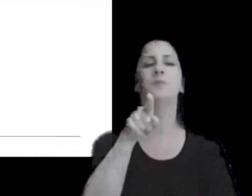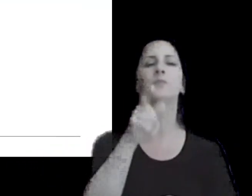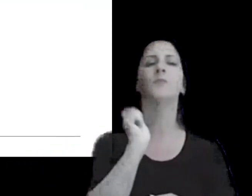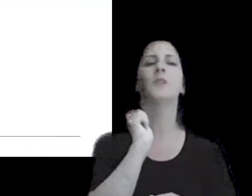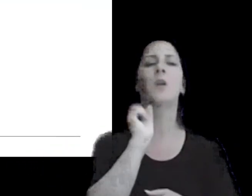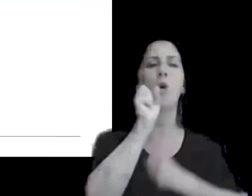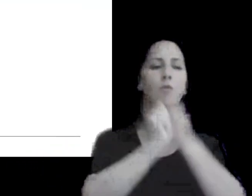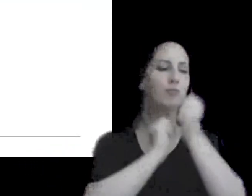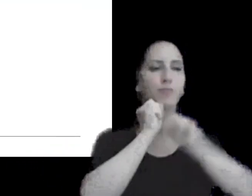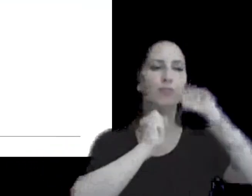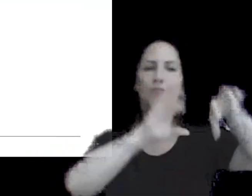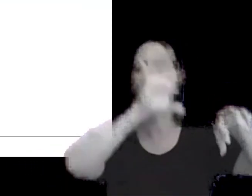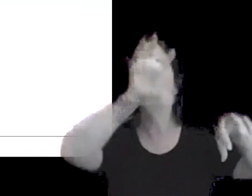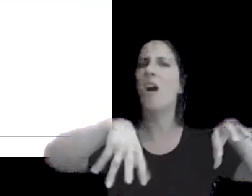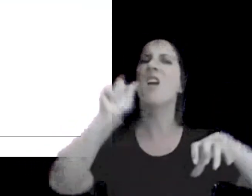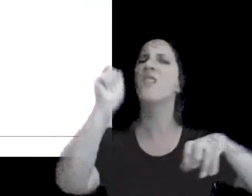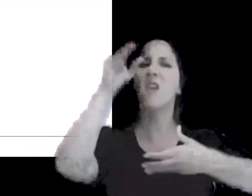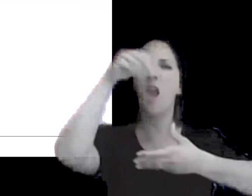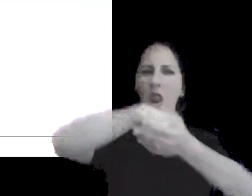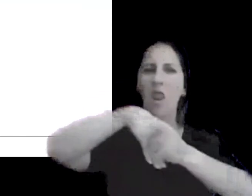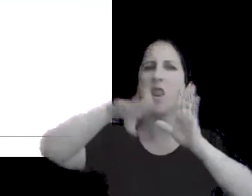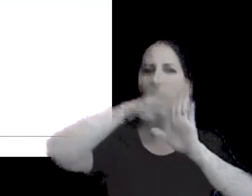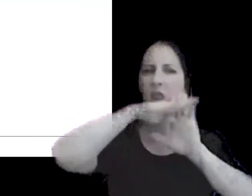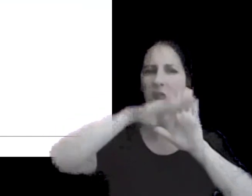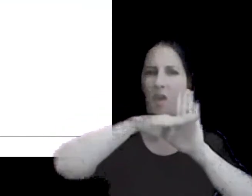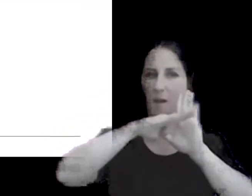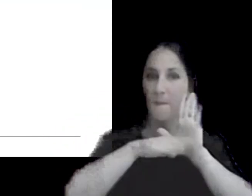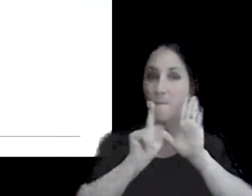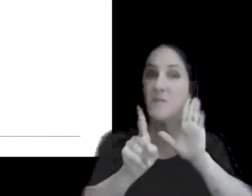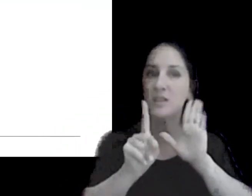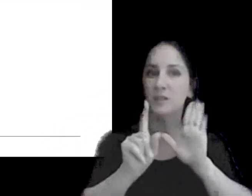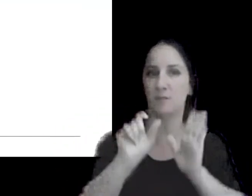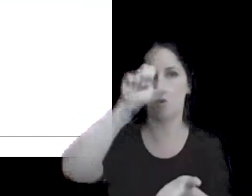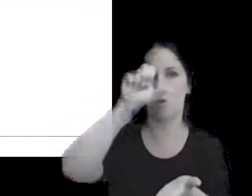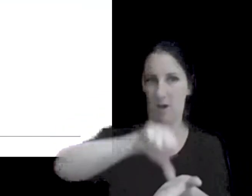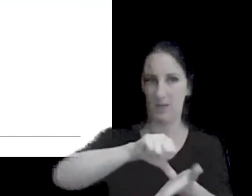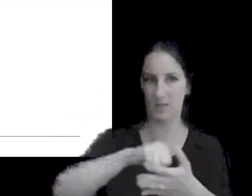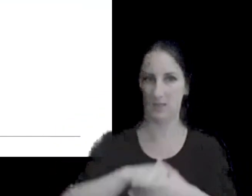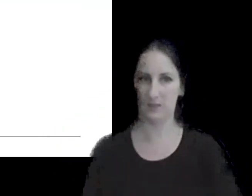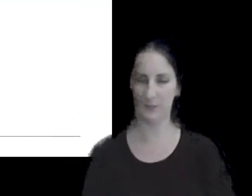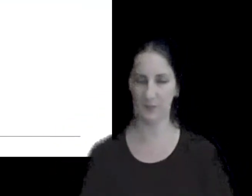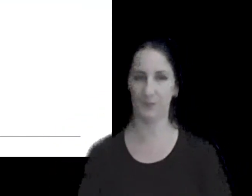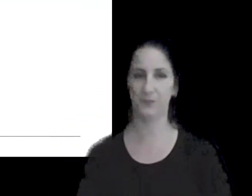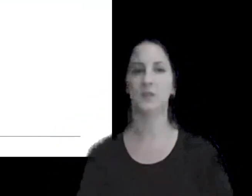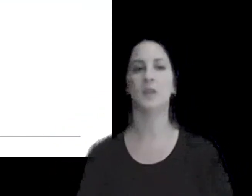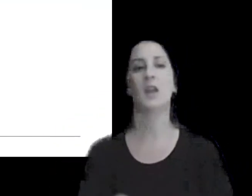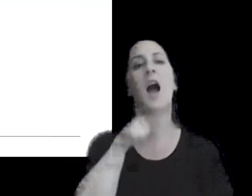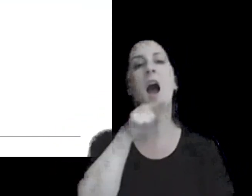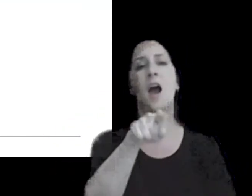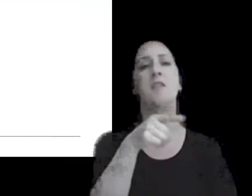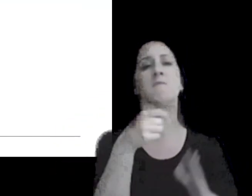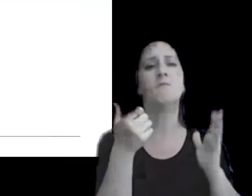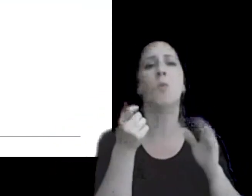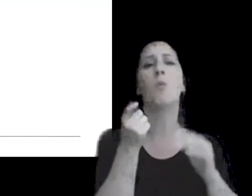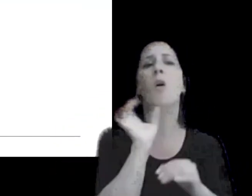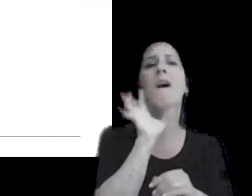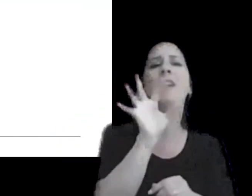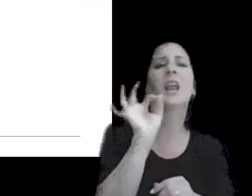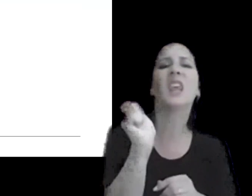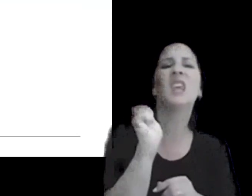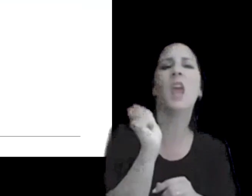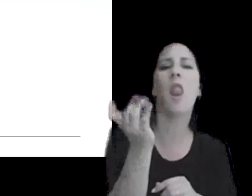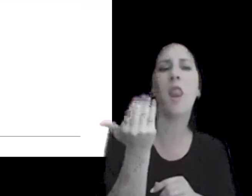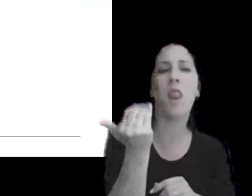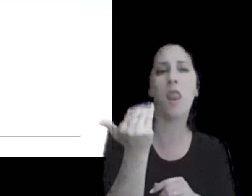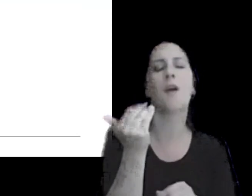integrantes del grupo que operan en esa jurisdicción con una identificación entendiendose